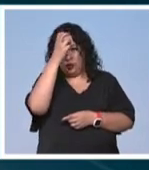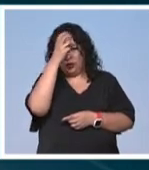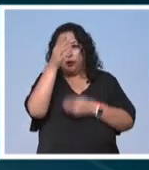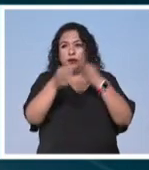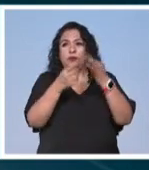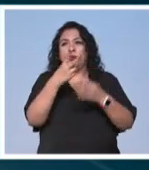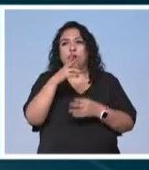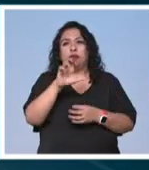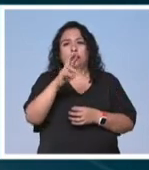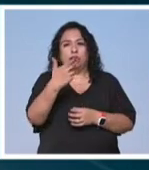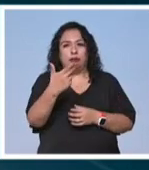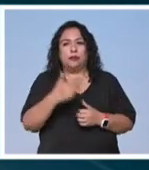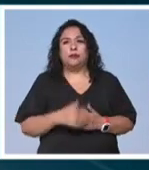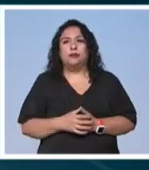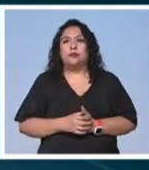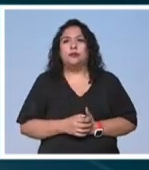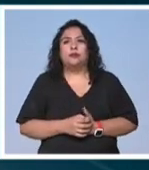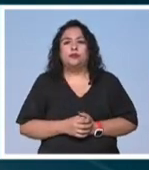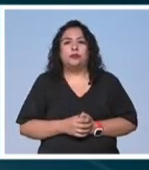22 César H. Meléndez